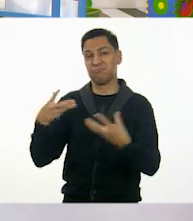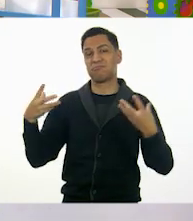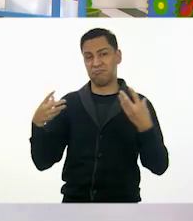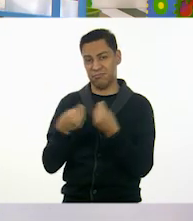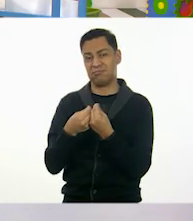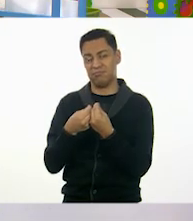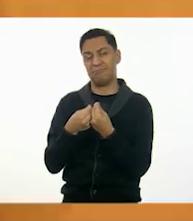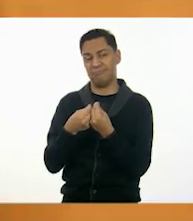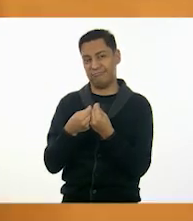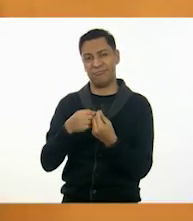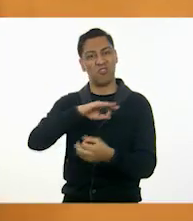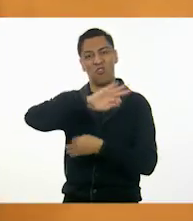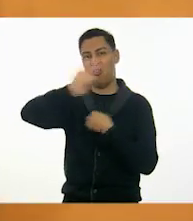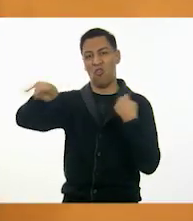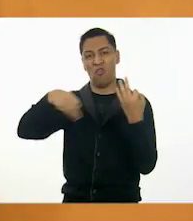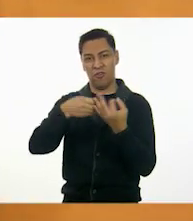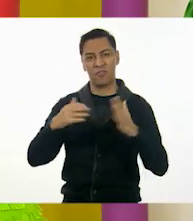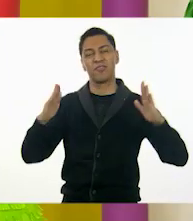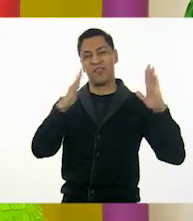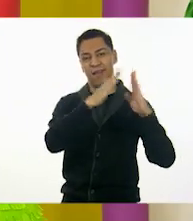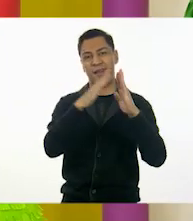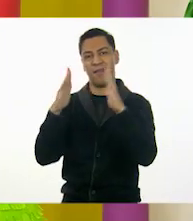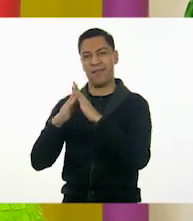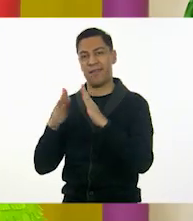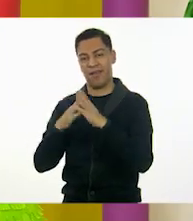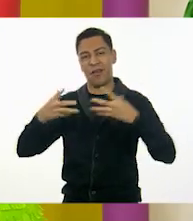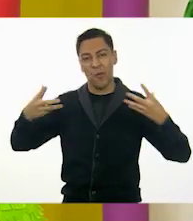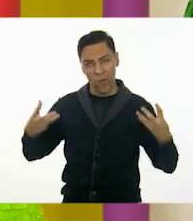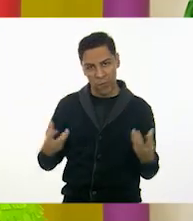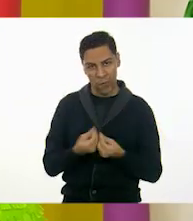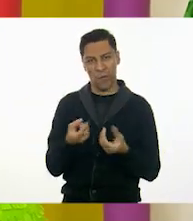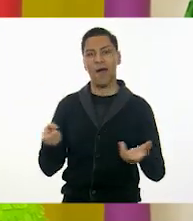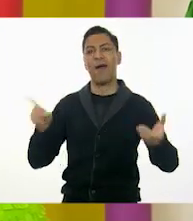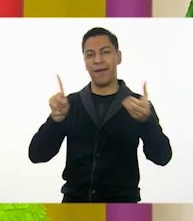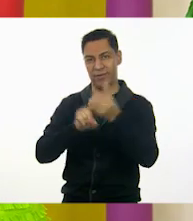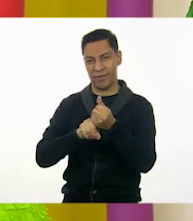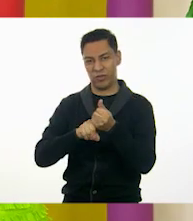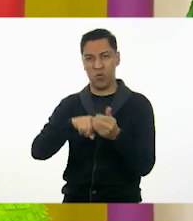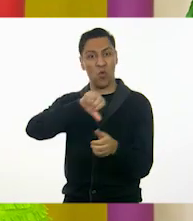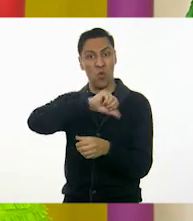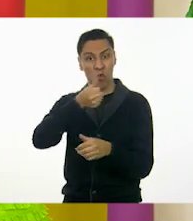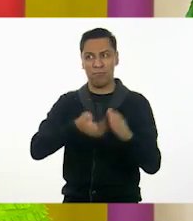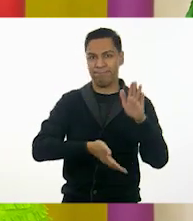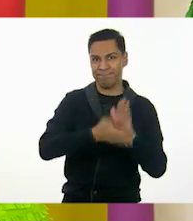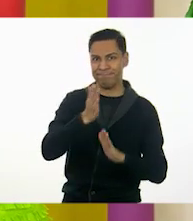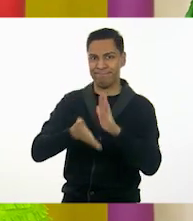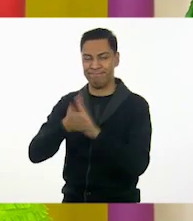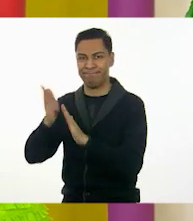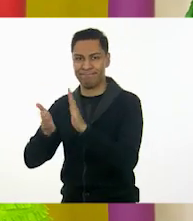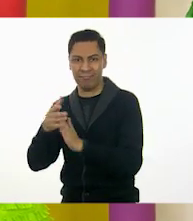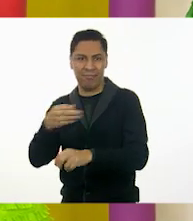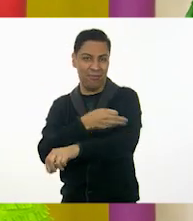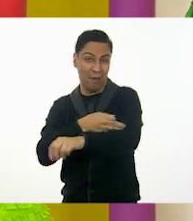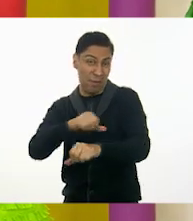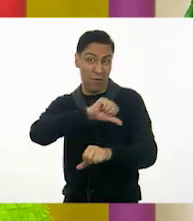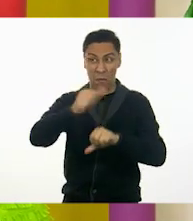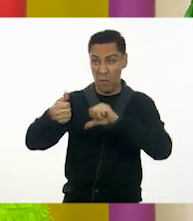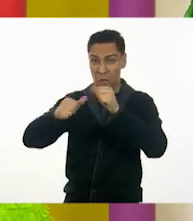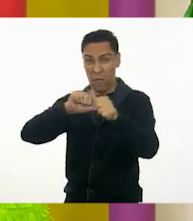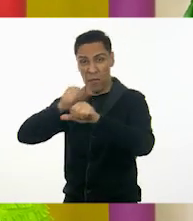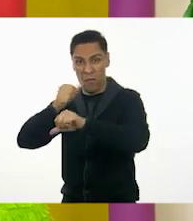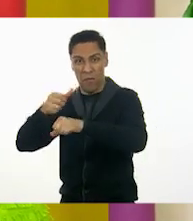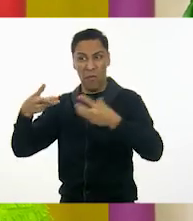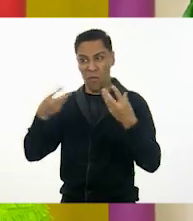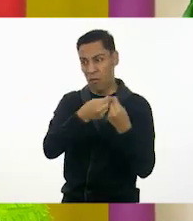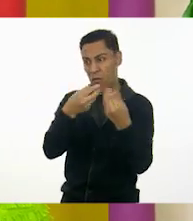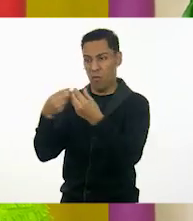todos en nuestras casas, con nuestra familia, sin exponer a otros parientes, que los otros parientes también celebren en sus casas